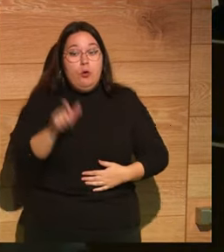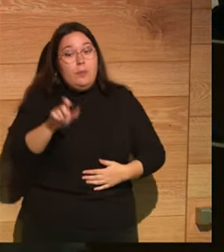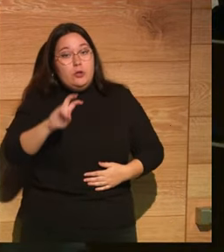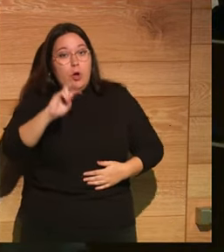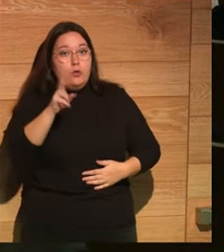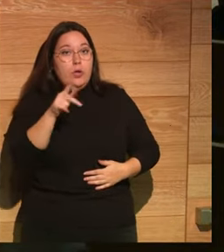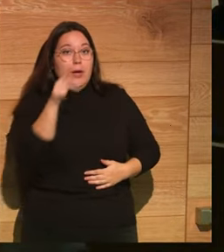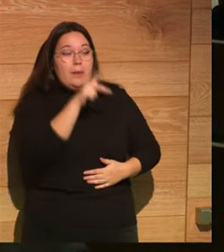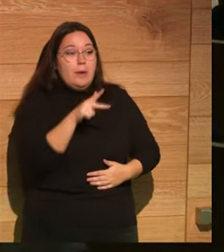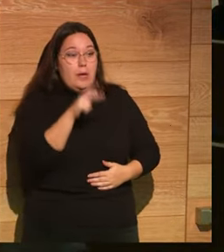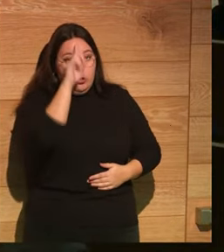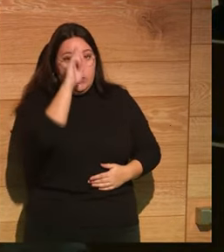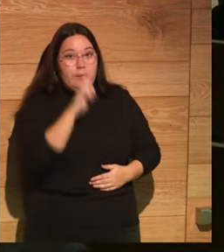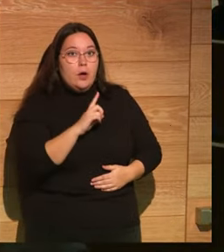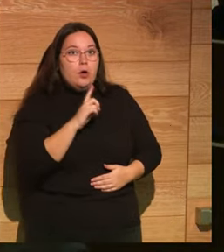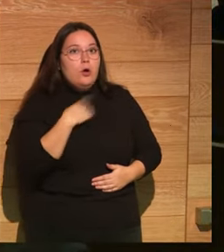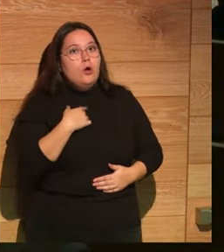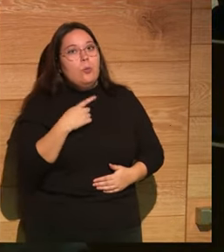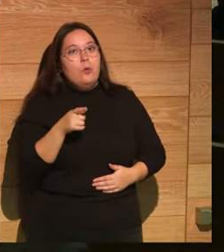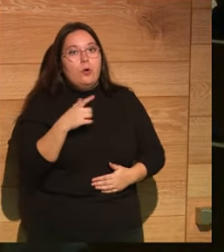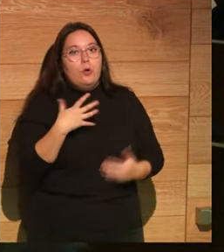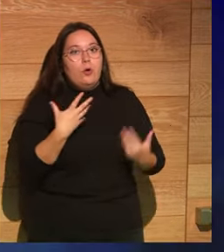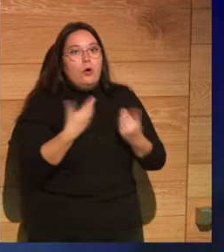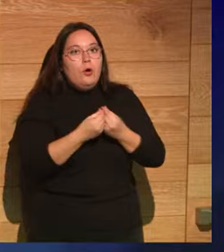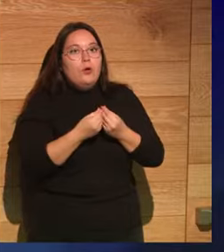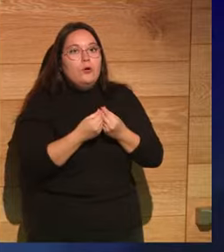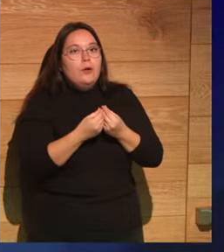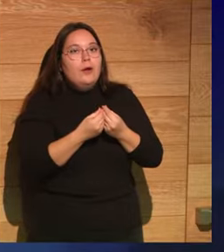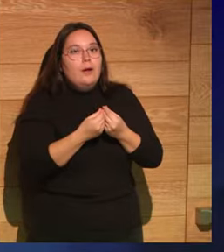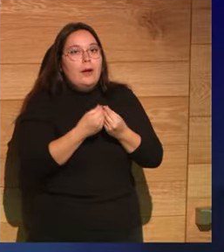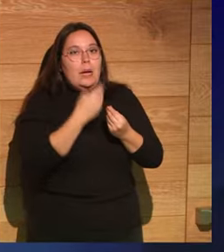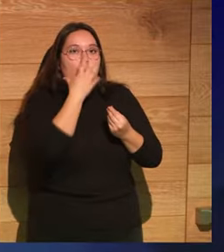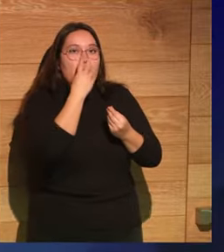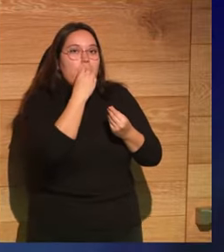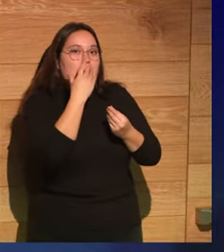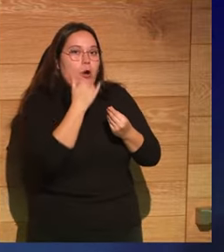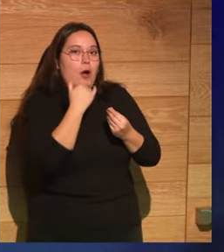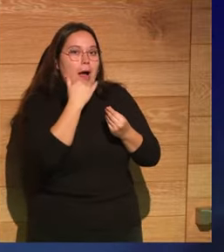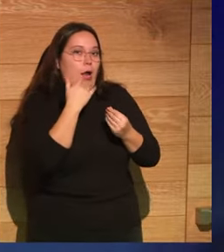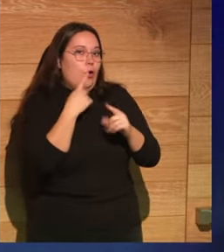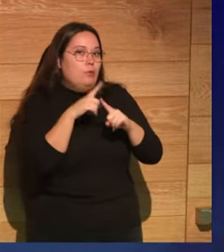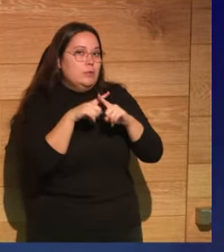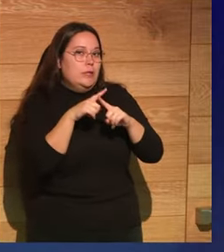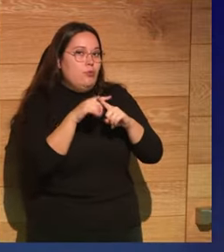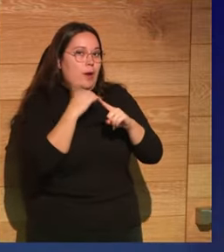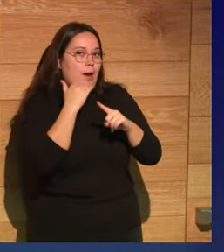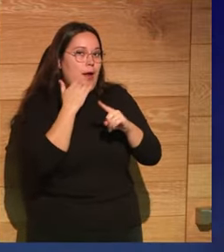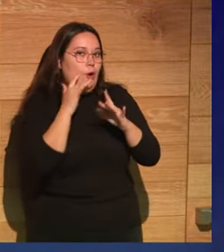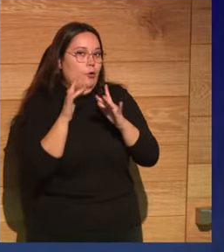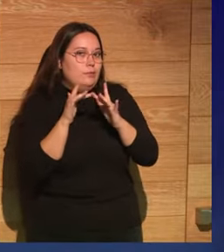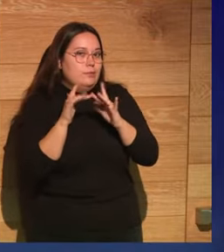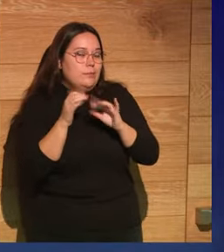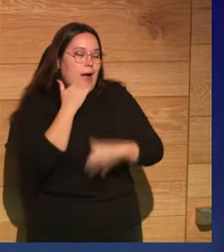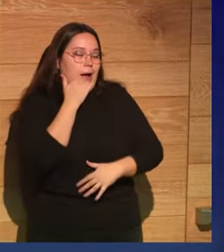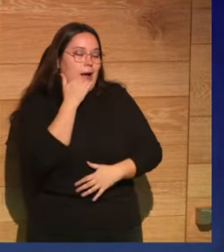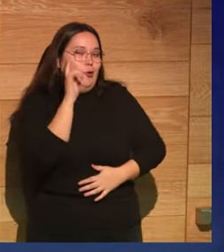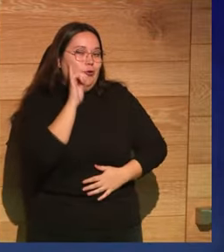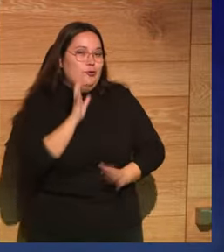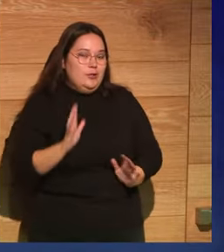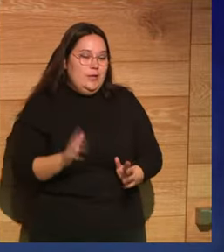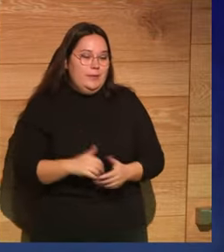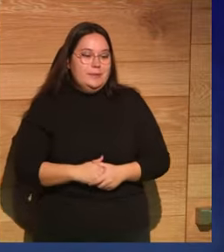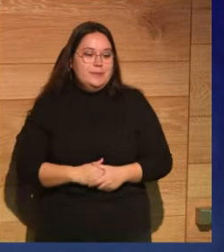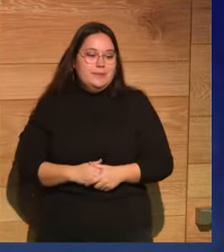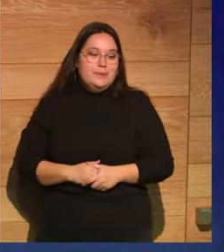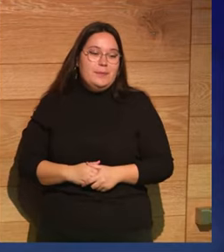había tenido ciertos cariños con un perro vamos a dejarlo ahí es muy poco edificante que bien lo ha contado a lo que voy yo es